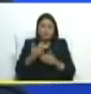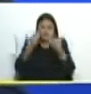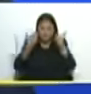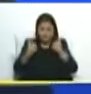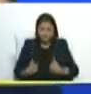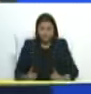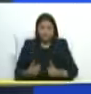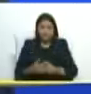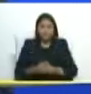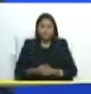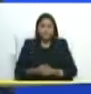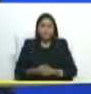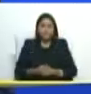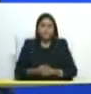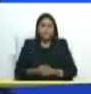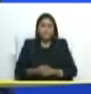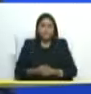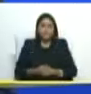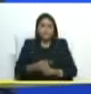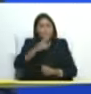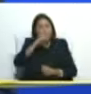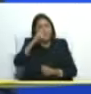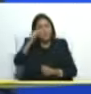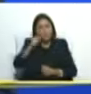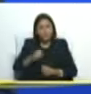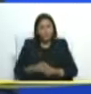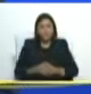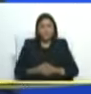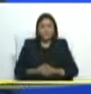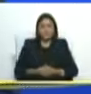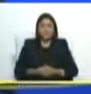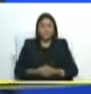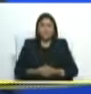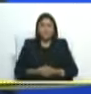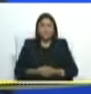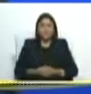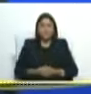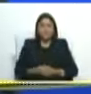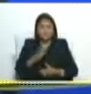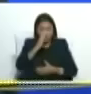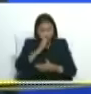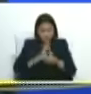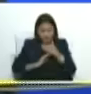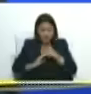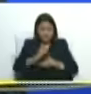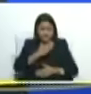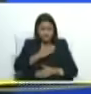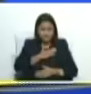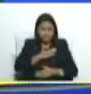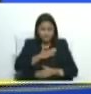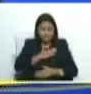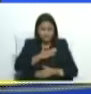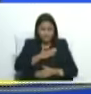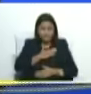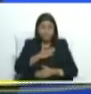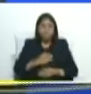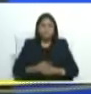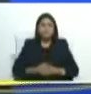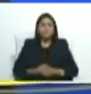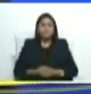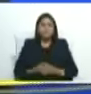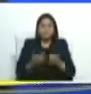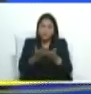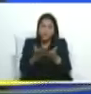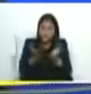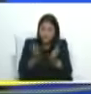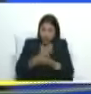está el presidente de a pie el presidente pueblo Nicolás Maduro Moro humildemente aquí servidor de ustedes